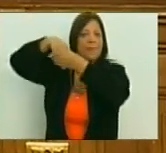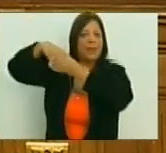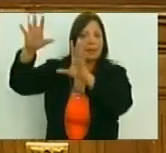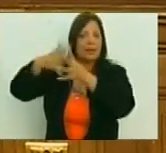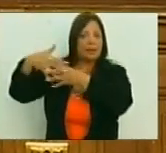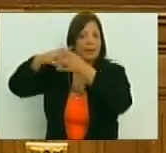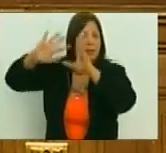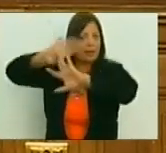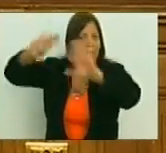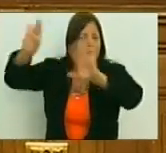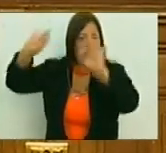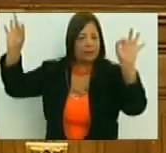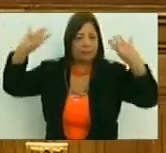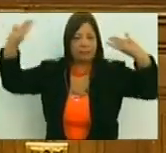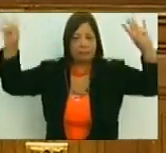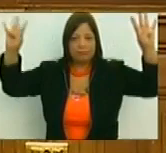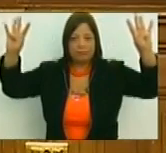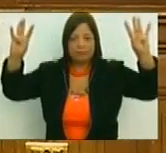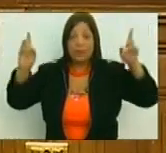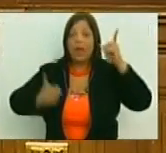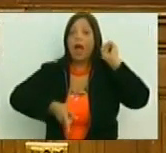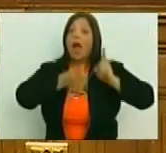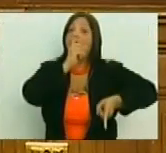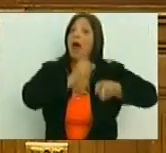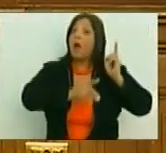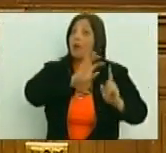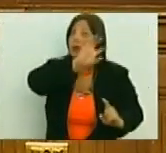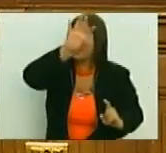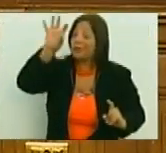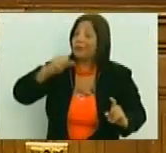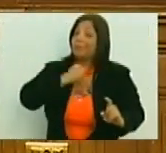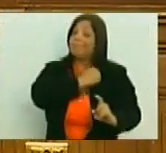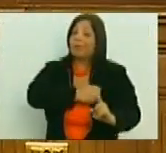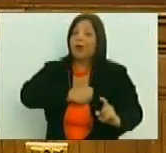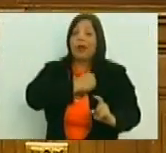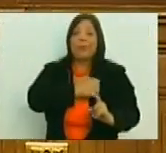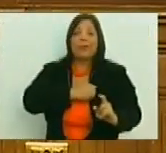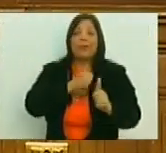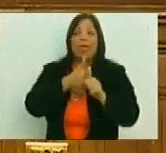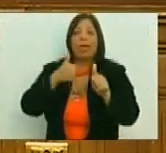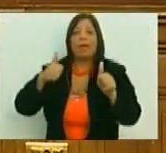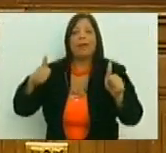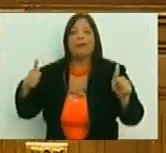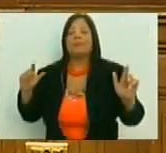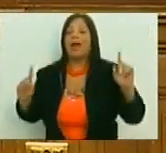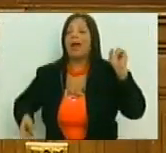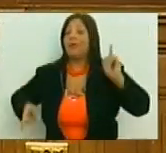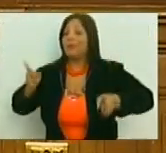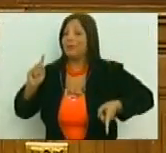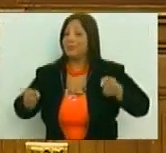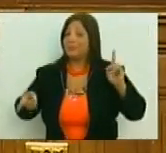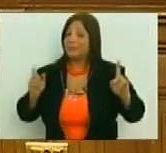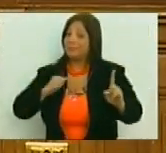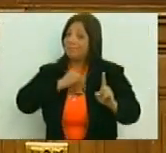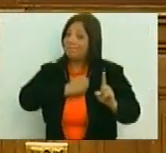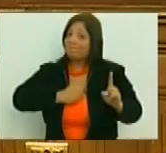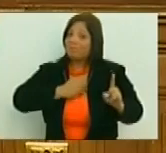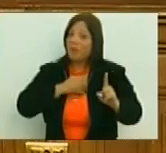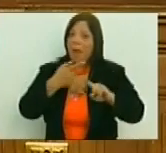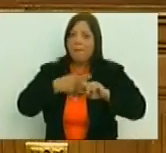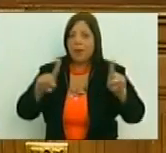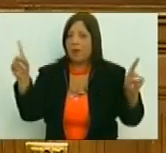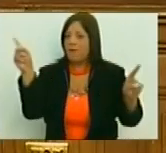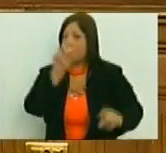desafortunadamente en algunas naciones se ha retrocedido pero en